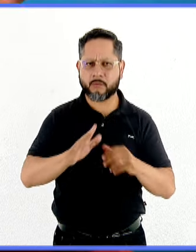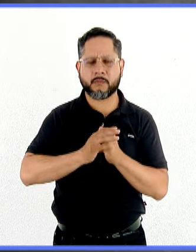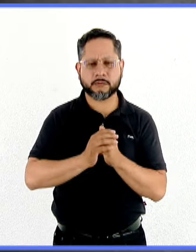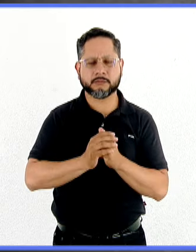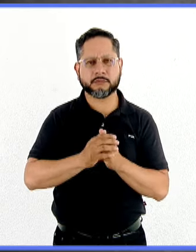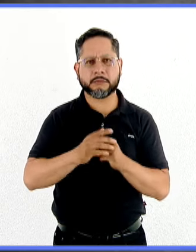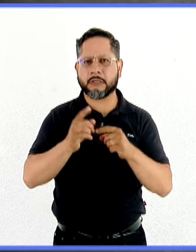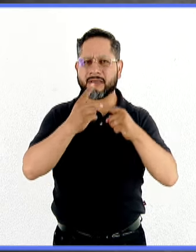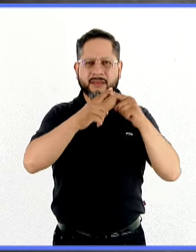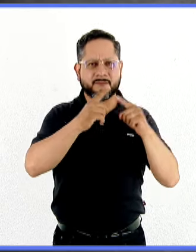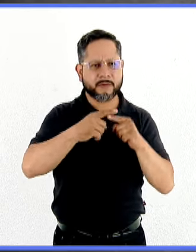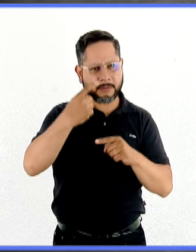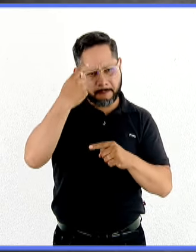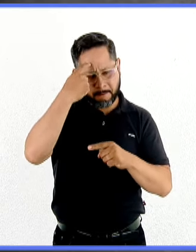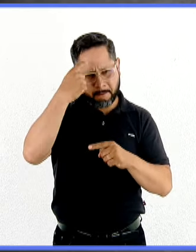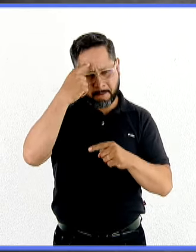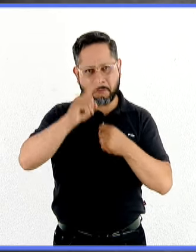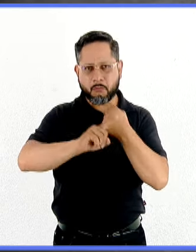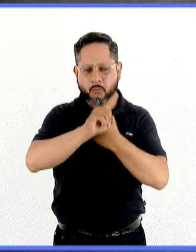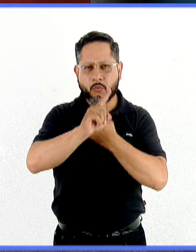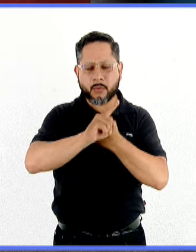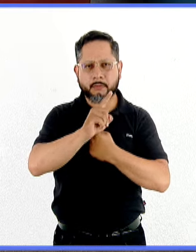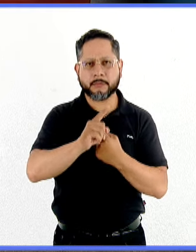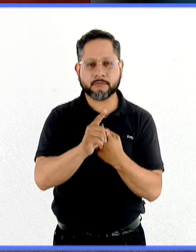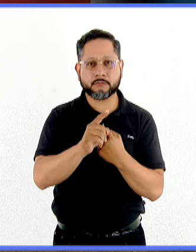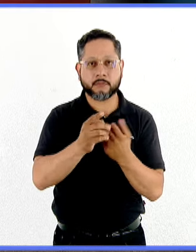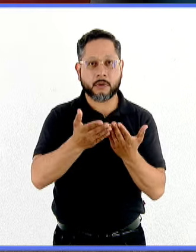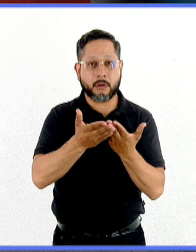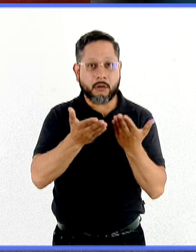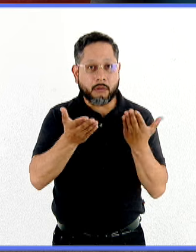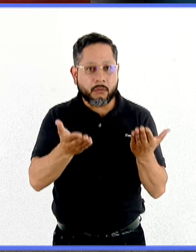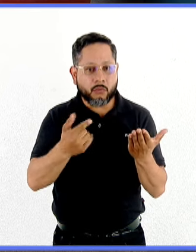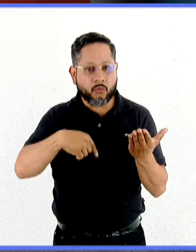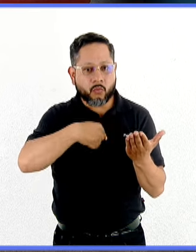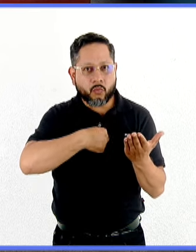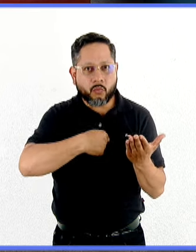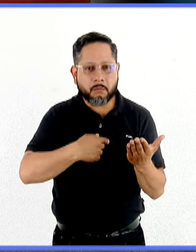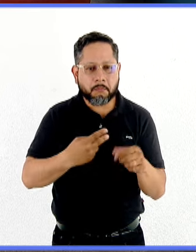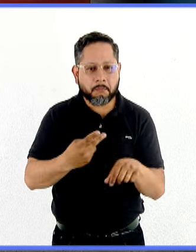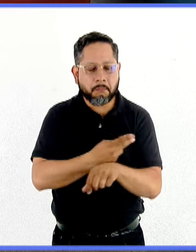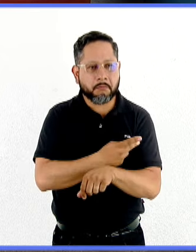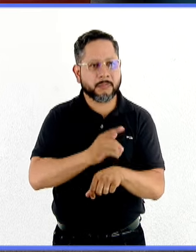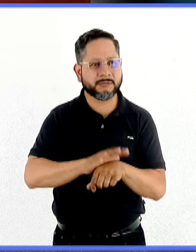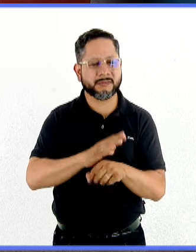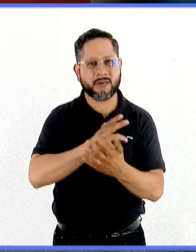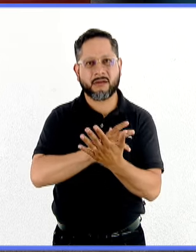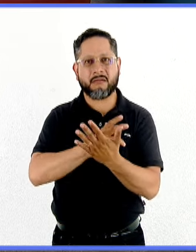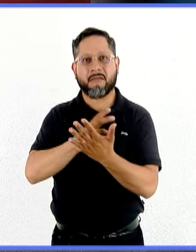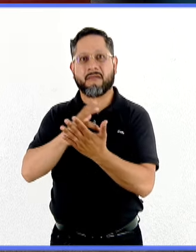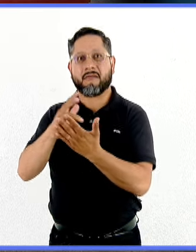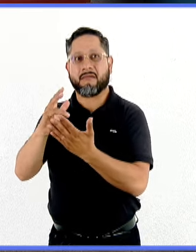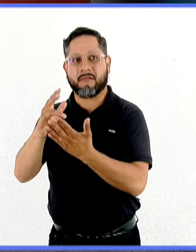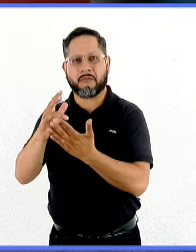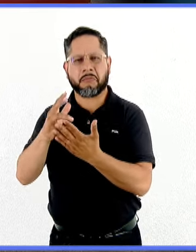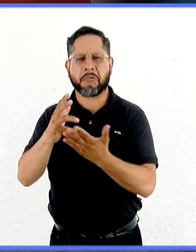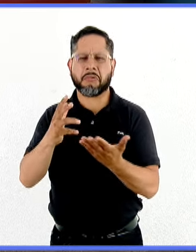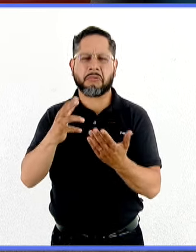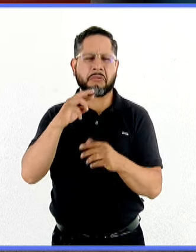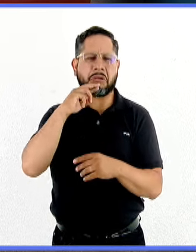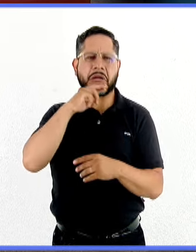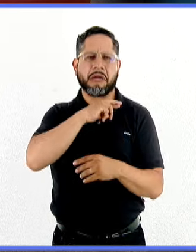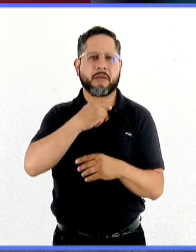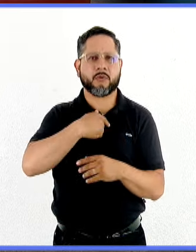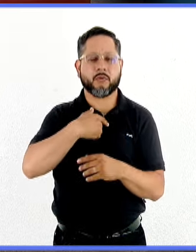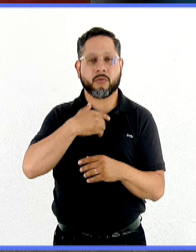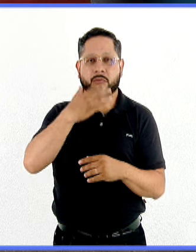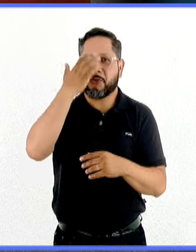padecimientos, a las alteraciones mentales, pero también en ocasiones me parece que podemos llegar como al otro extremo, ¿no? Hablamos como con mucha facilidad y con